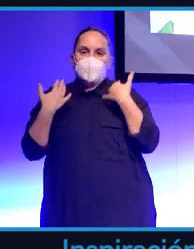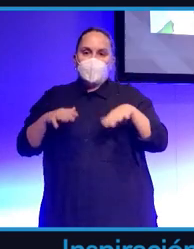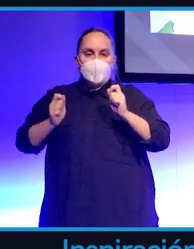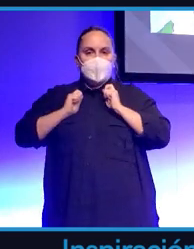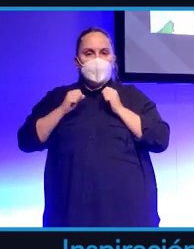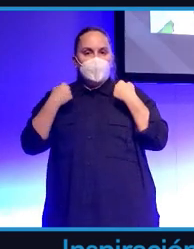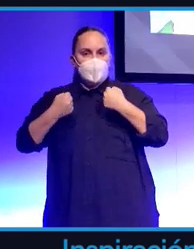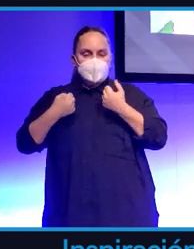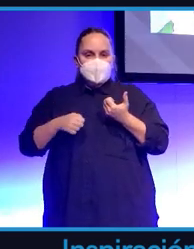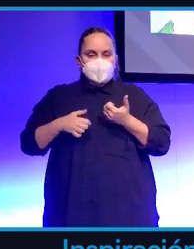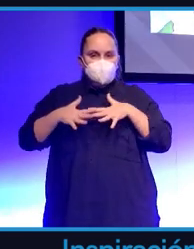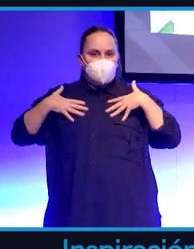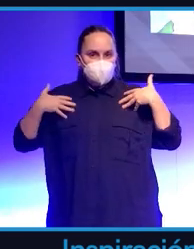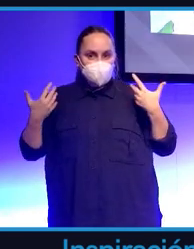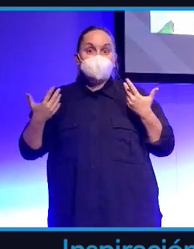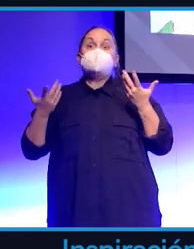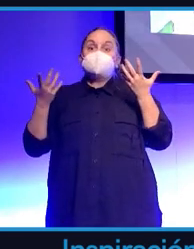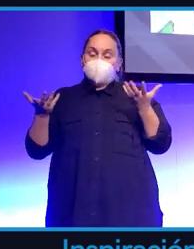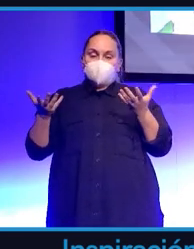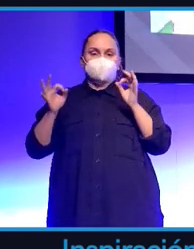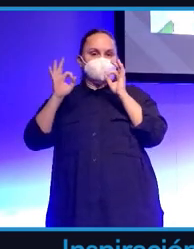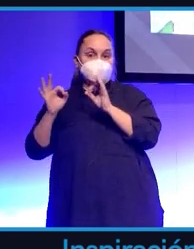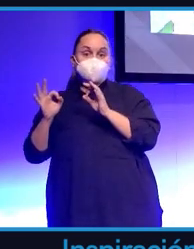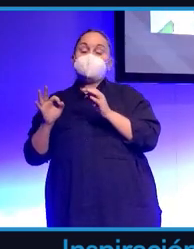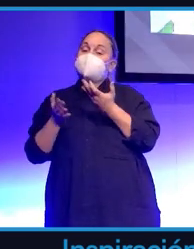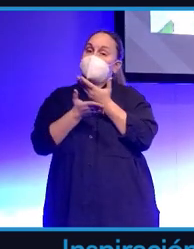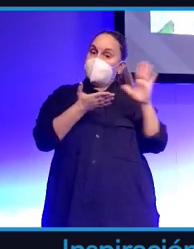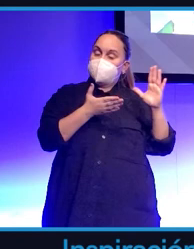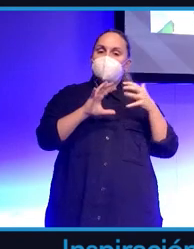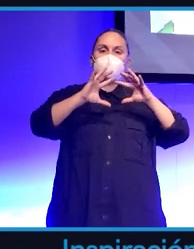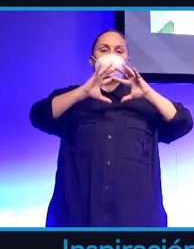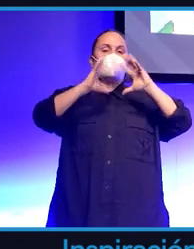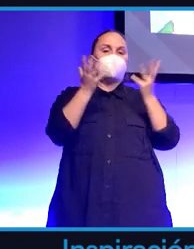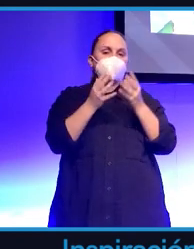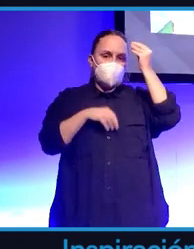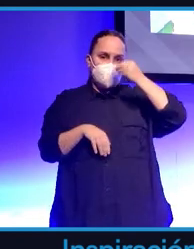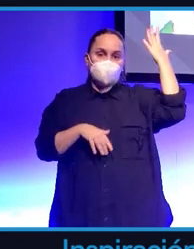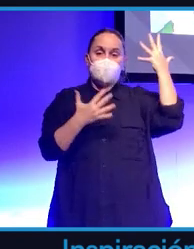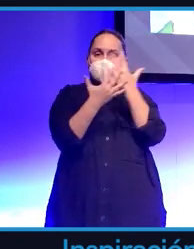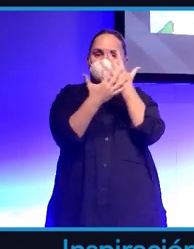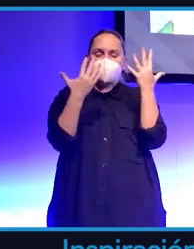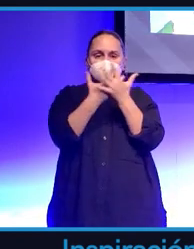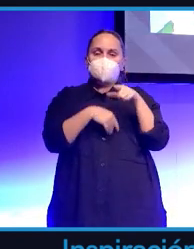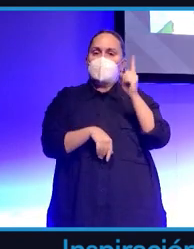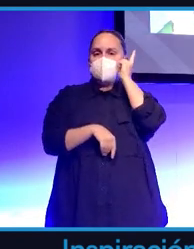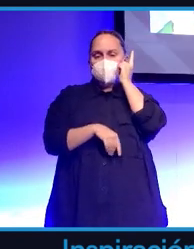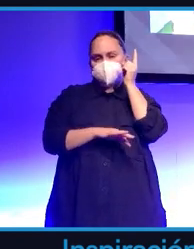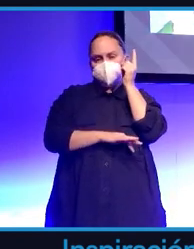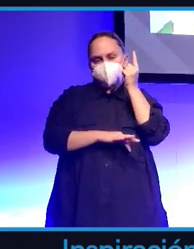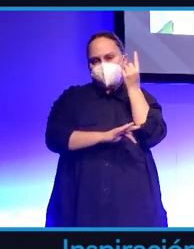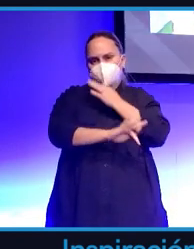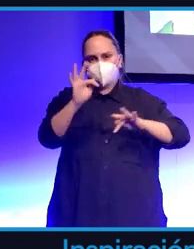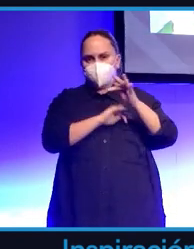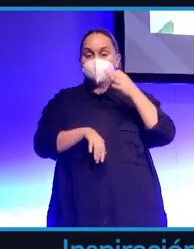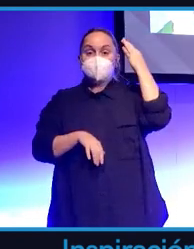metaverso mixto sí que va a sustituir al móvil porque es algo que tú vas a poder tener de una gafita muy ligera y tú vas a poder